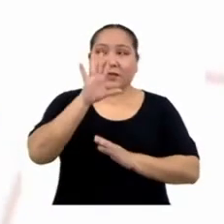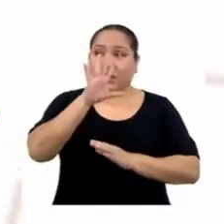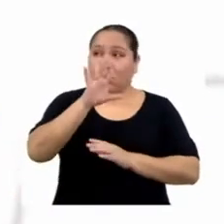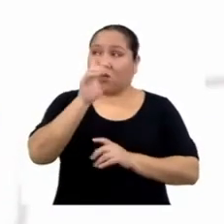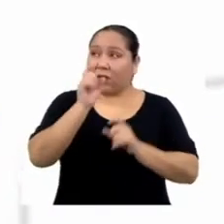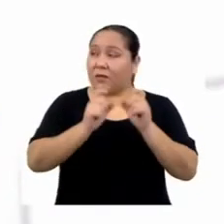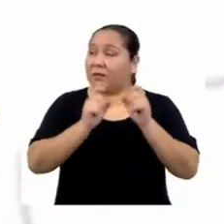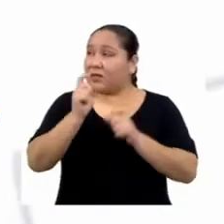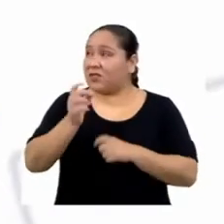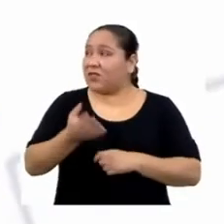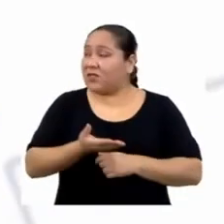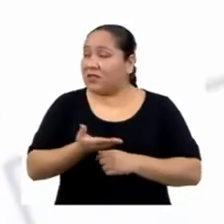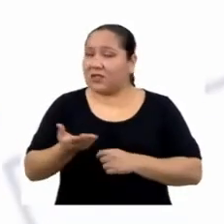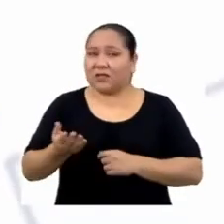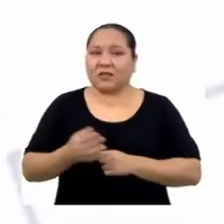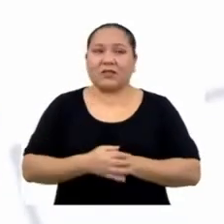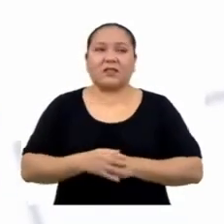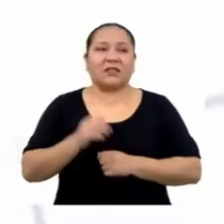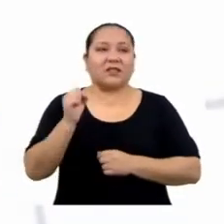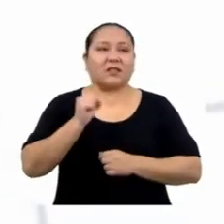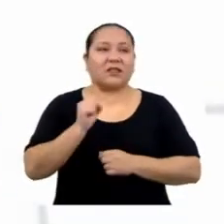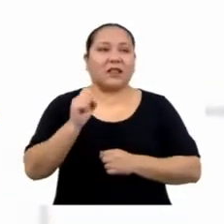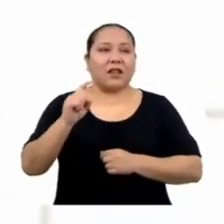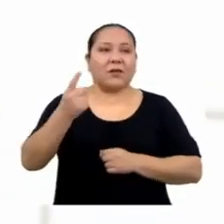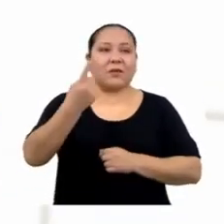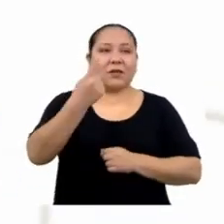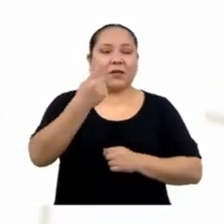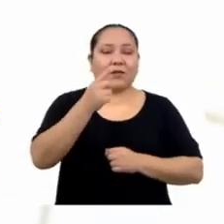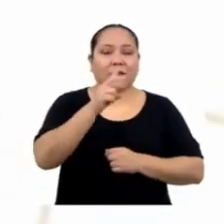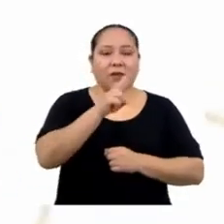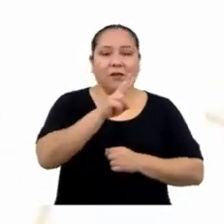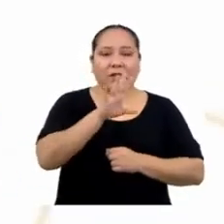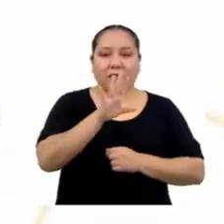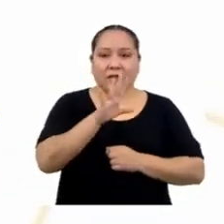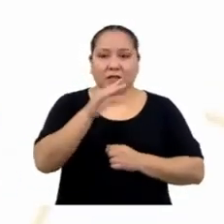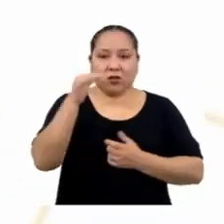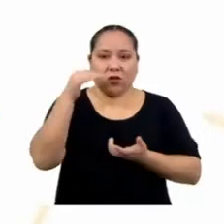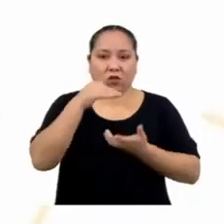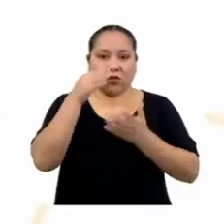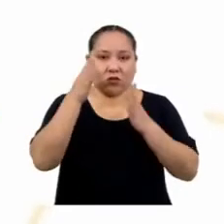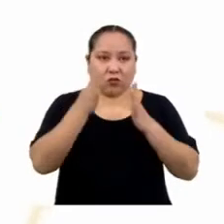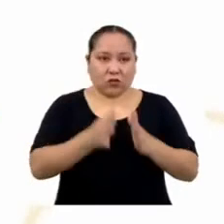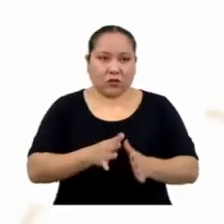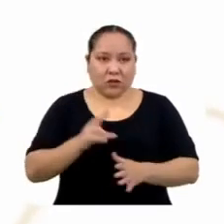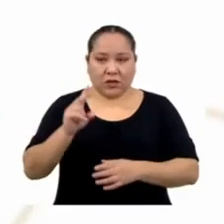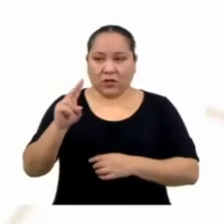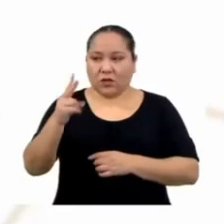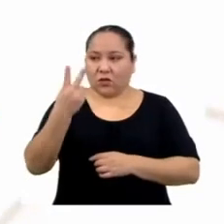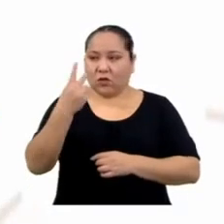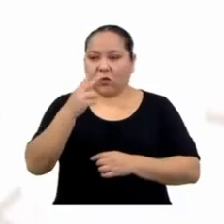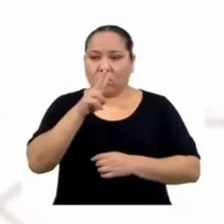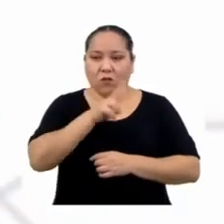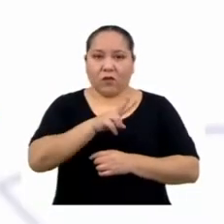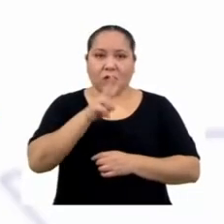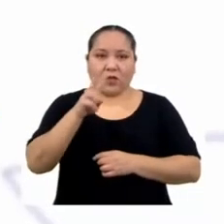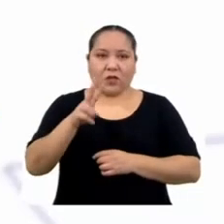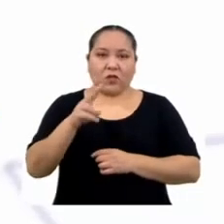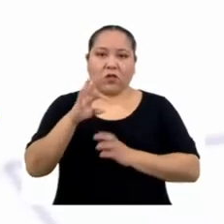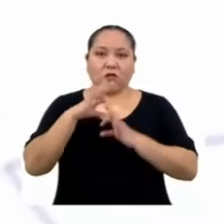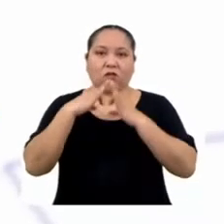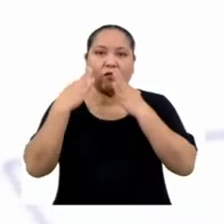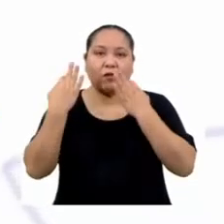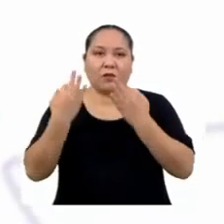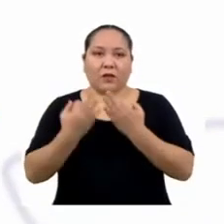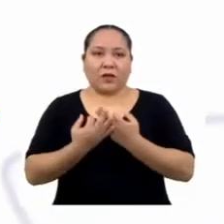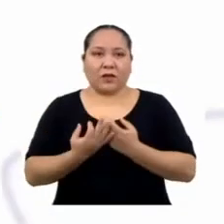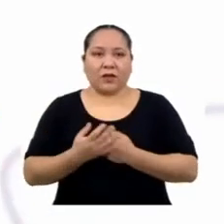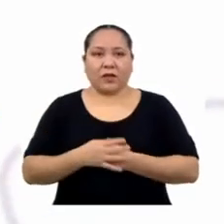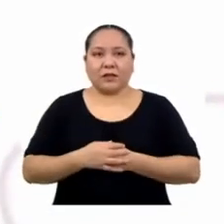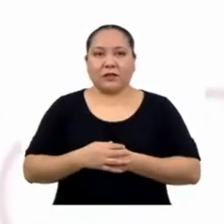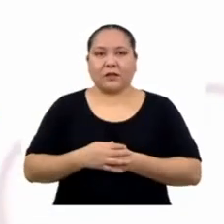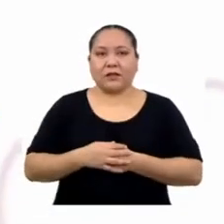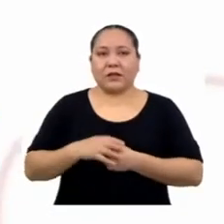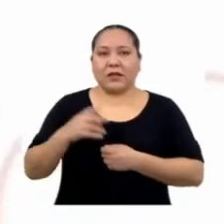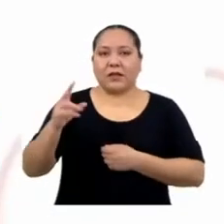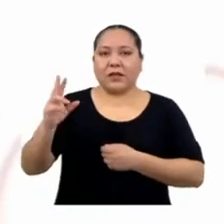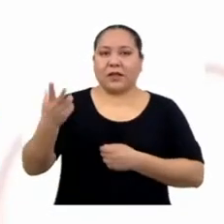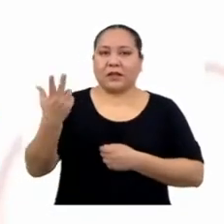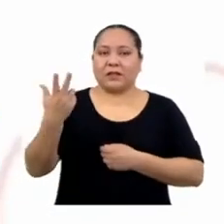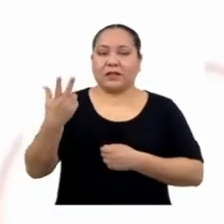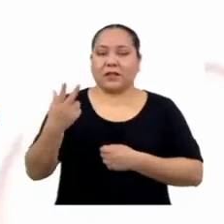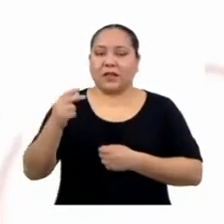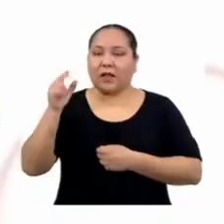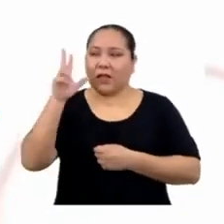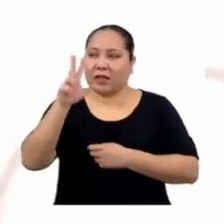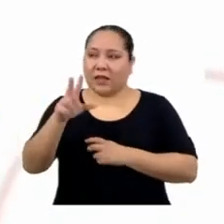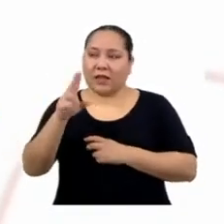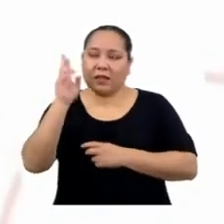¡Sí! La primera muestra son 25 estudiantes. La segunda, 22 familias. Y la tercera muestra